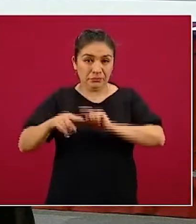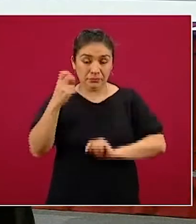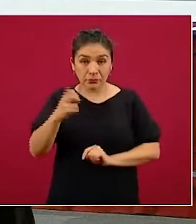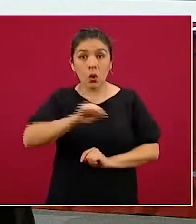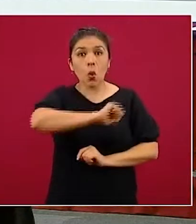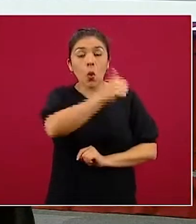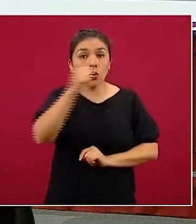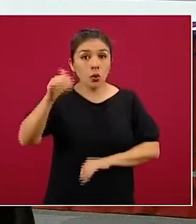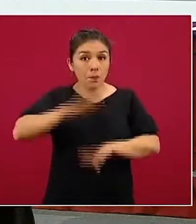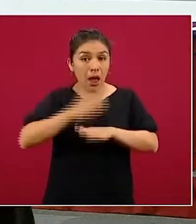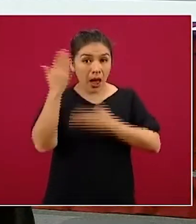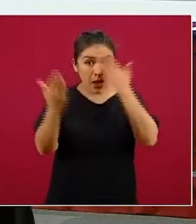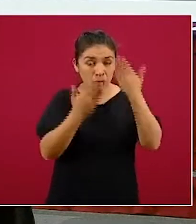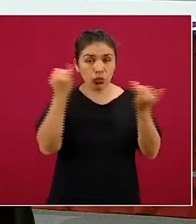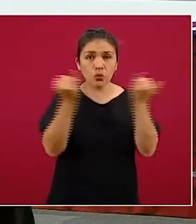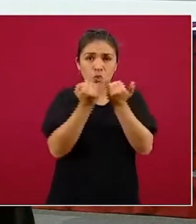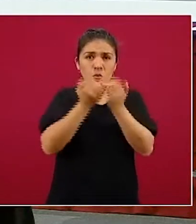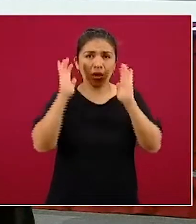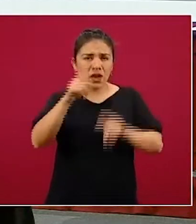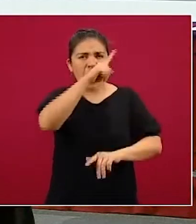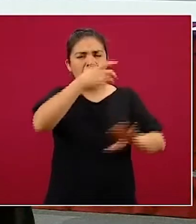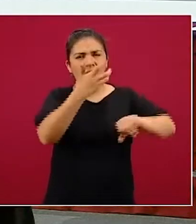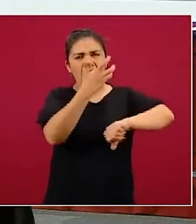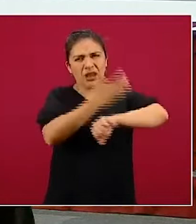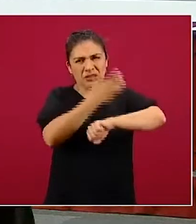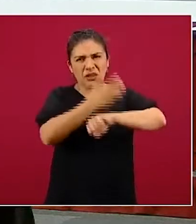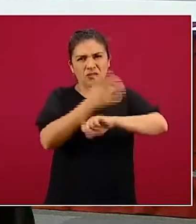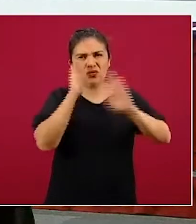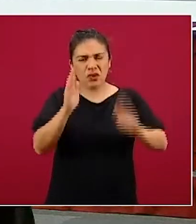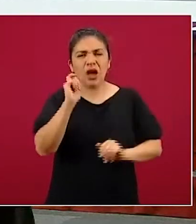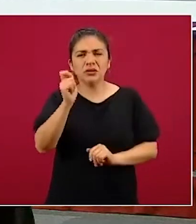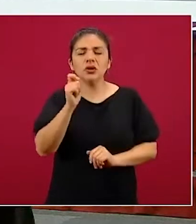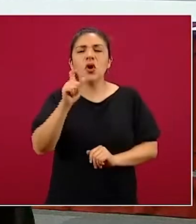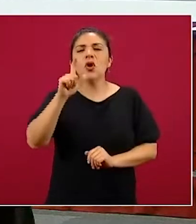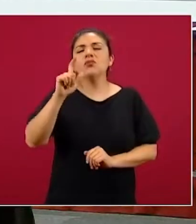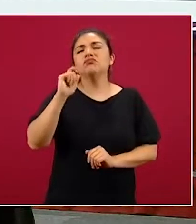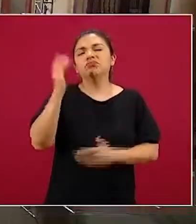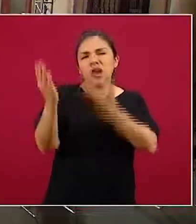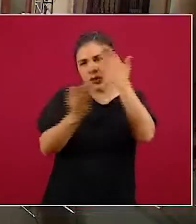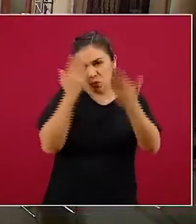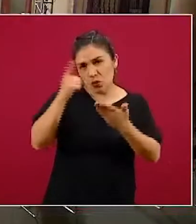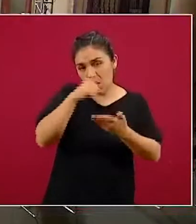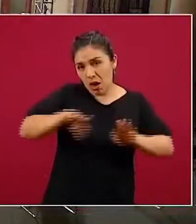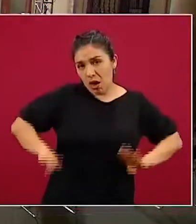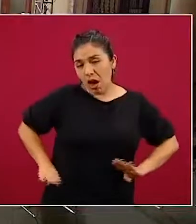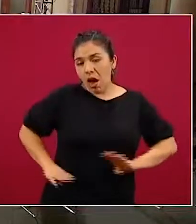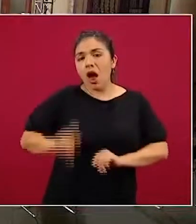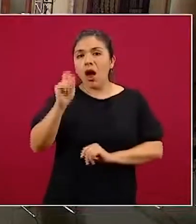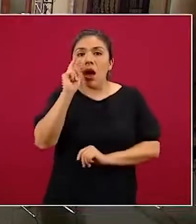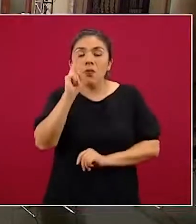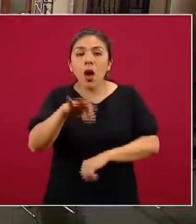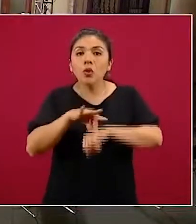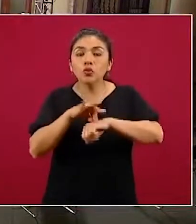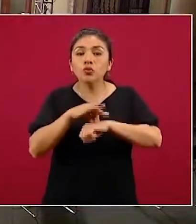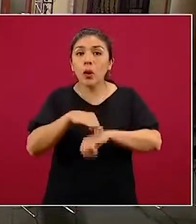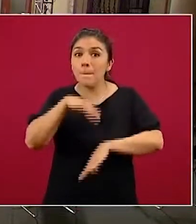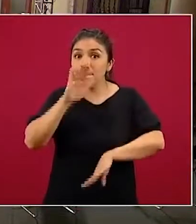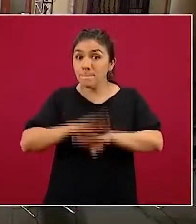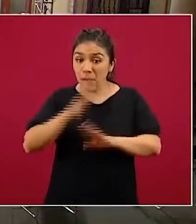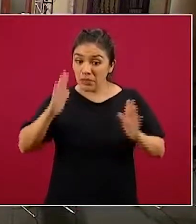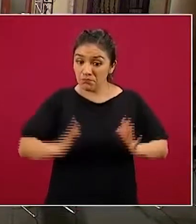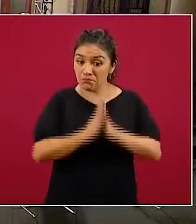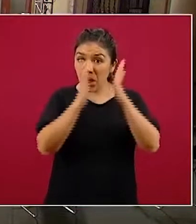estudios que de hecho se hizo en Estados Unidos, que fue longitudinal, en donde se ve que donde hay mayor